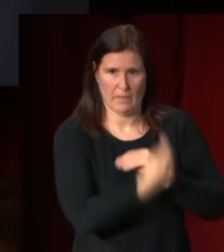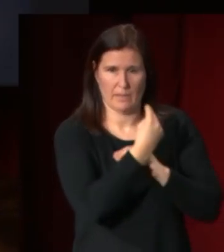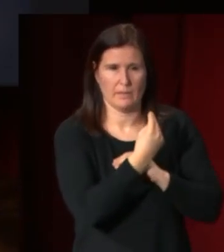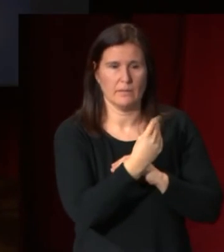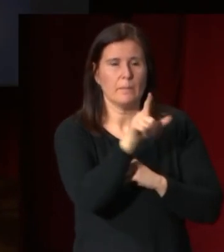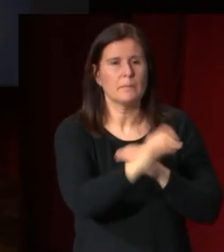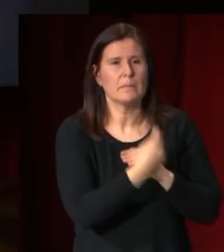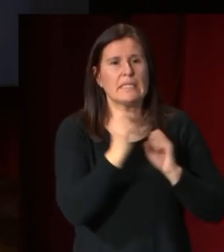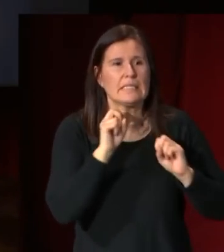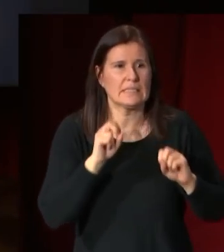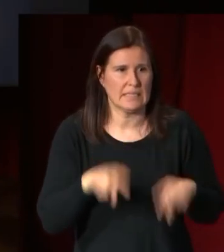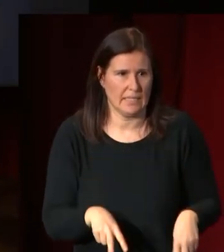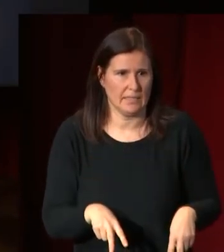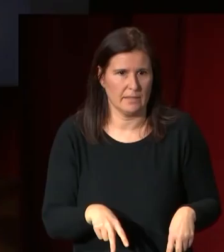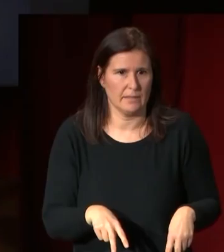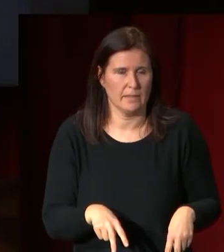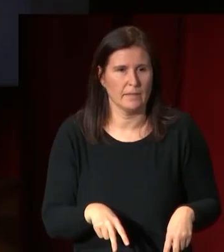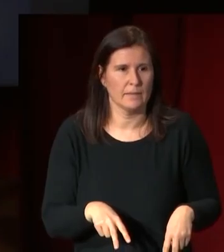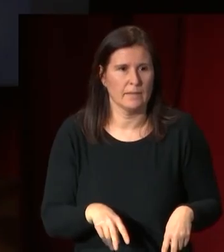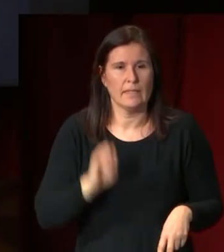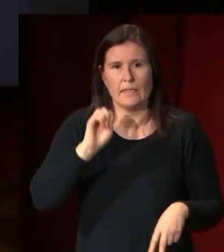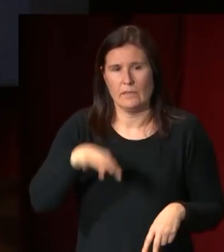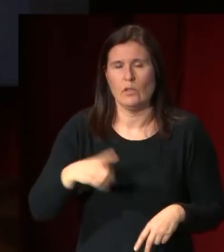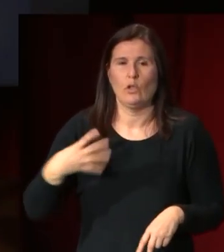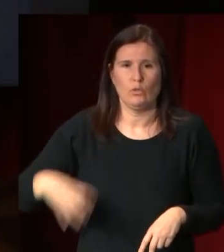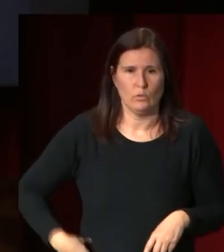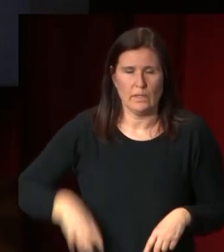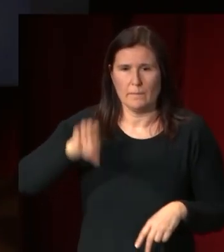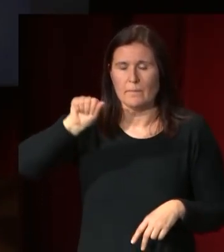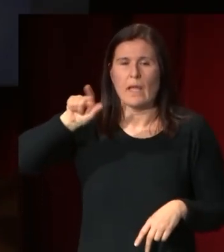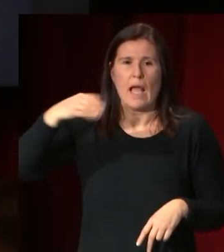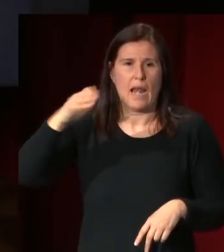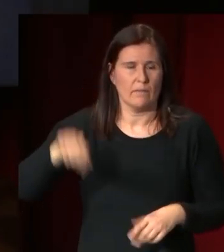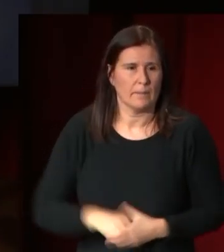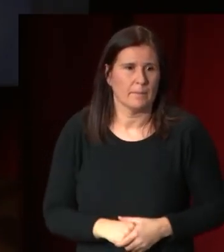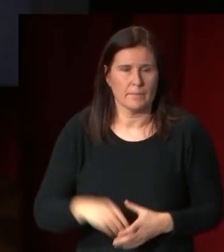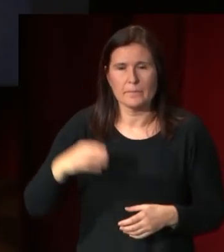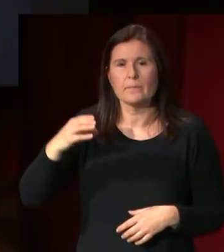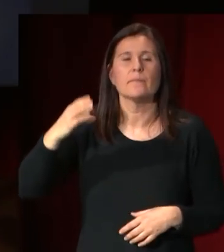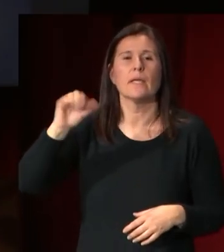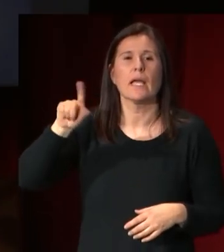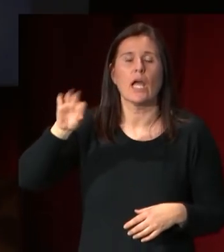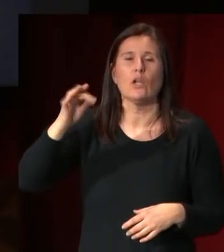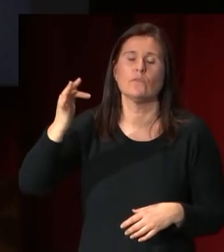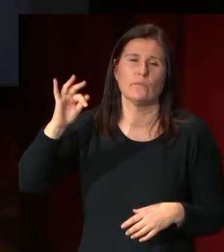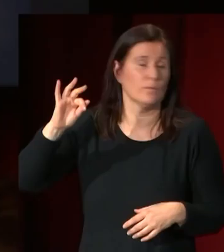va a ser el decimocuarto duque de Alba Carlos Miguel Fitzjames Stuart